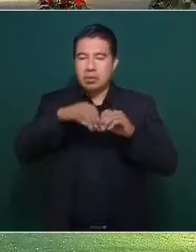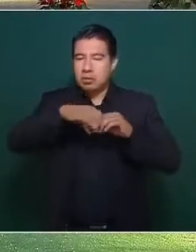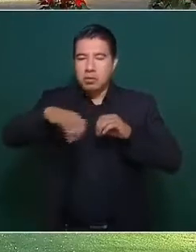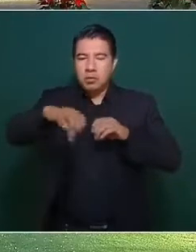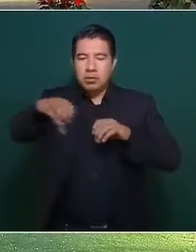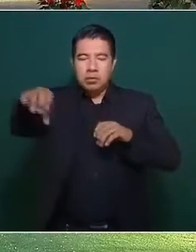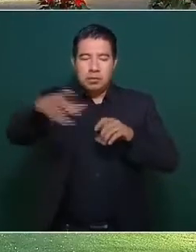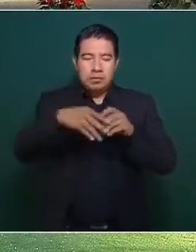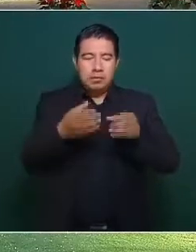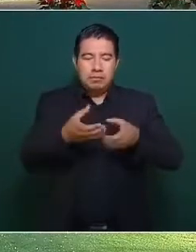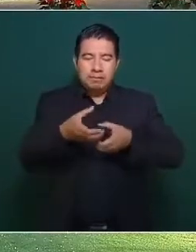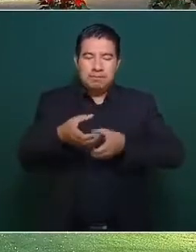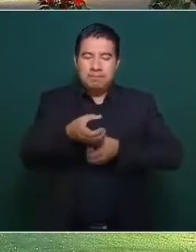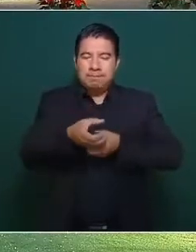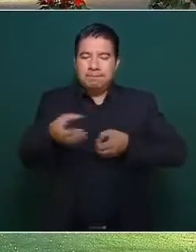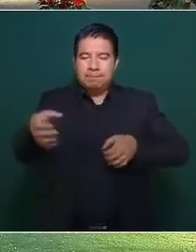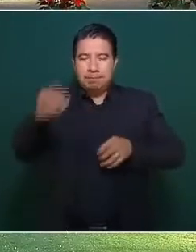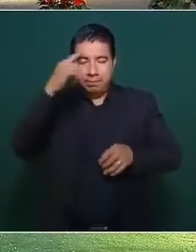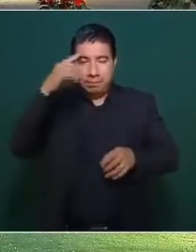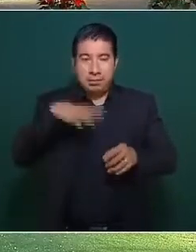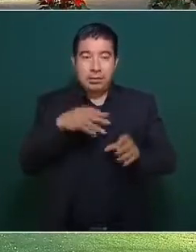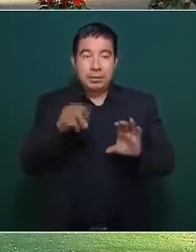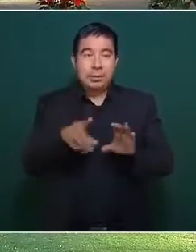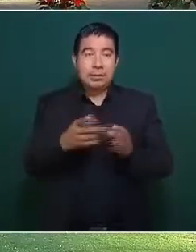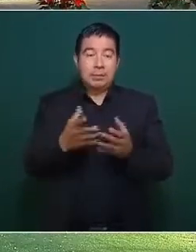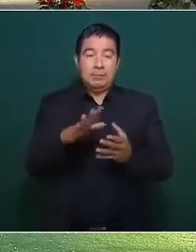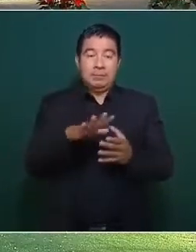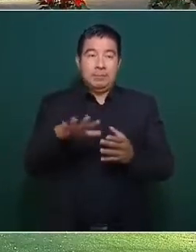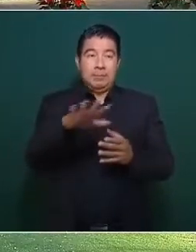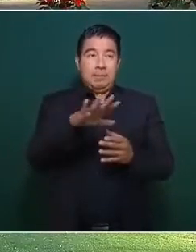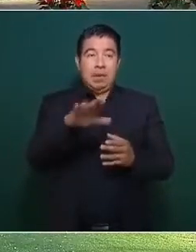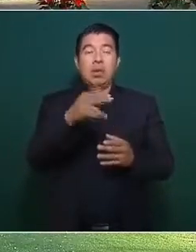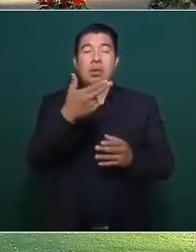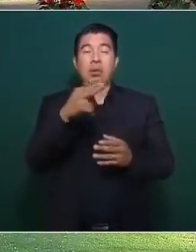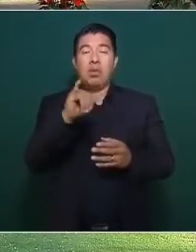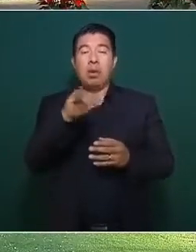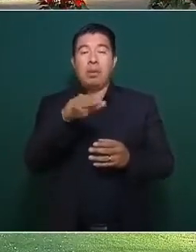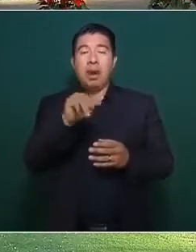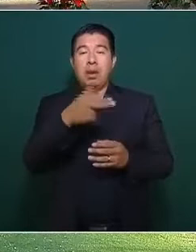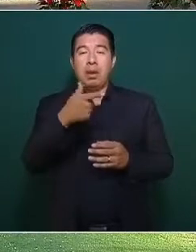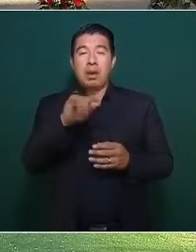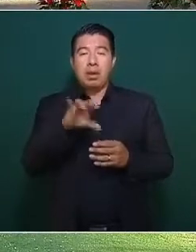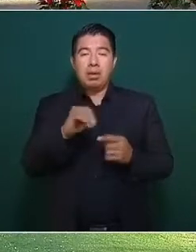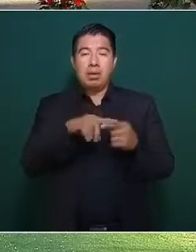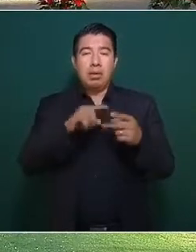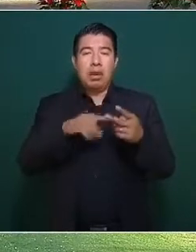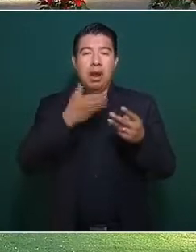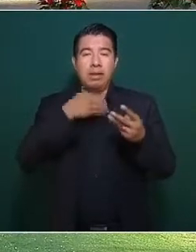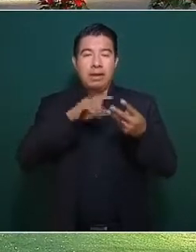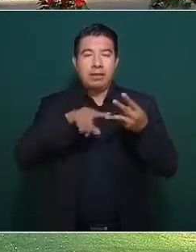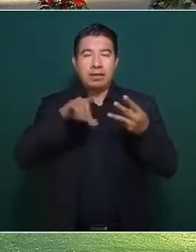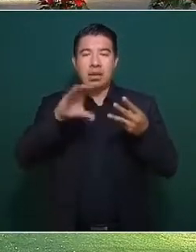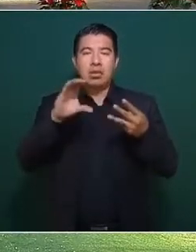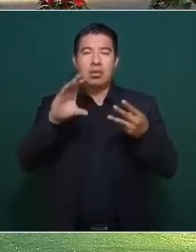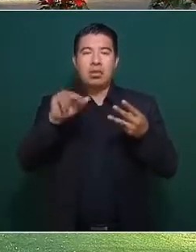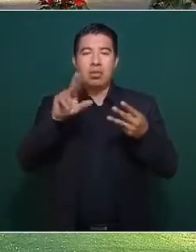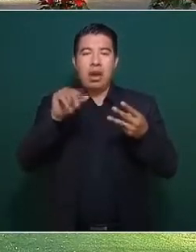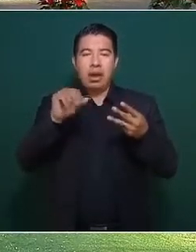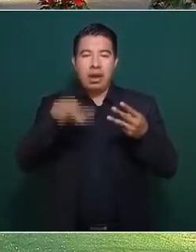Y aquí los municipios de Huimanguillo, Cárdenas y Cunduacán